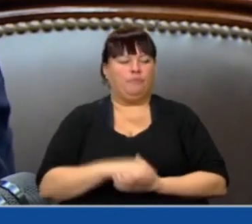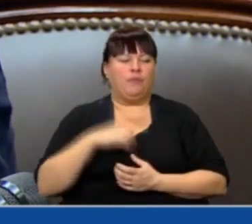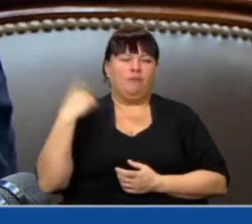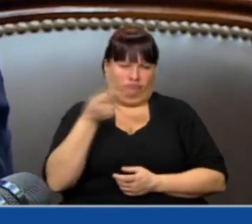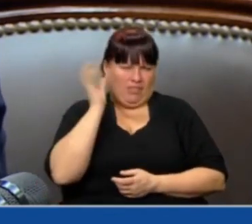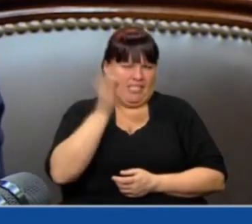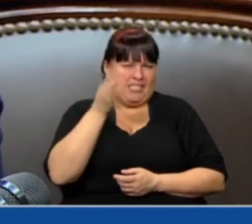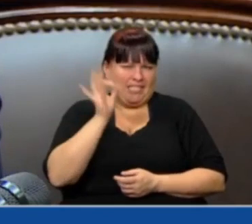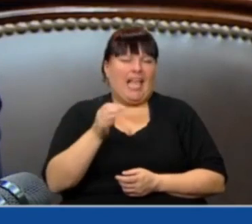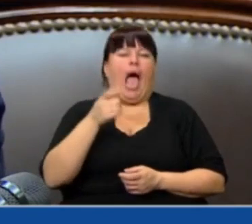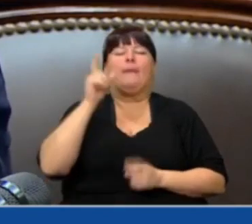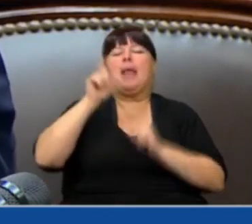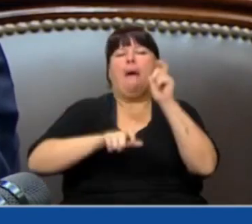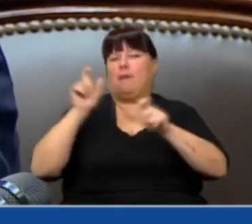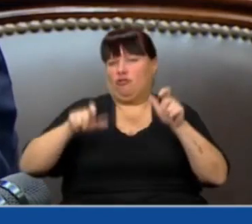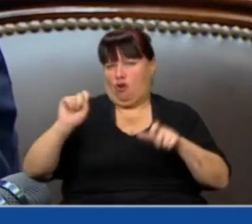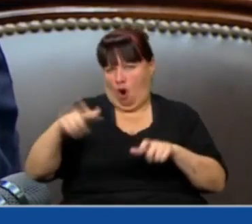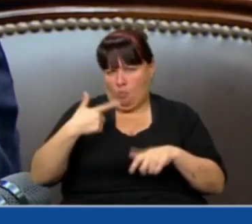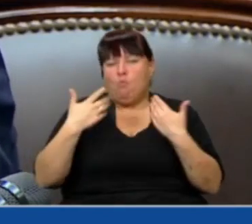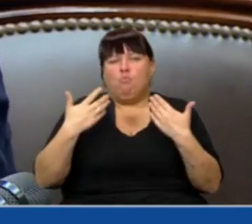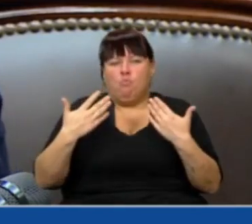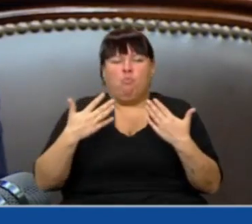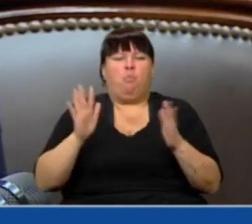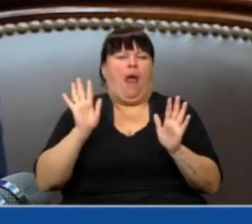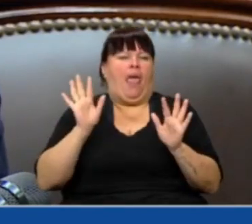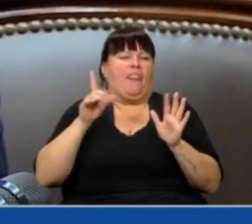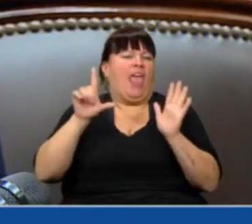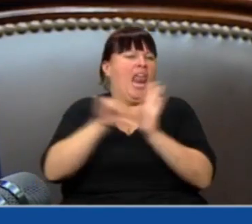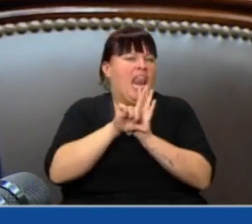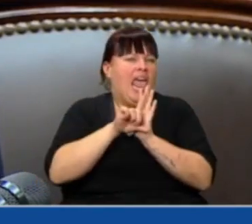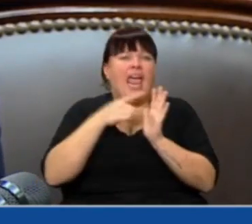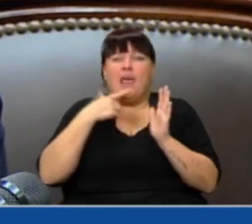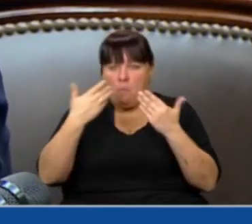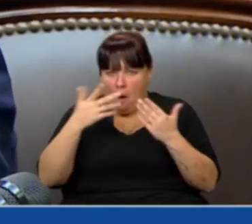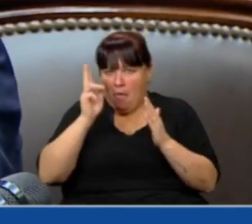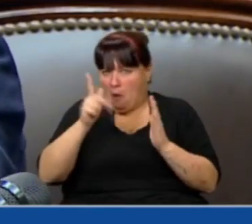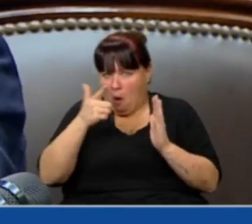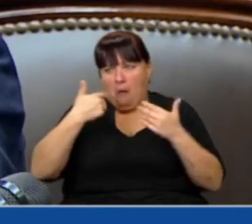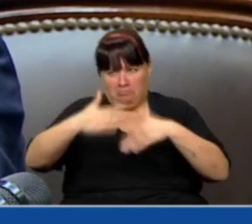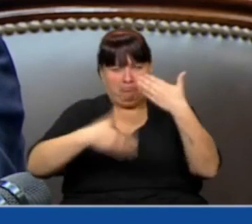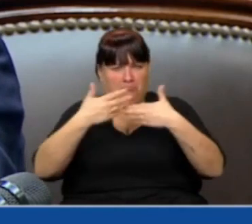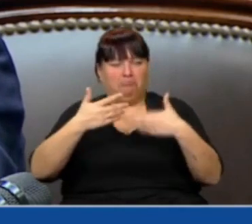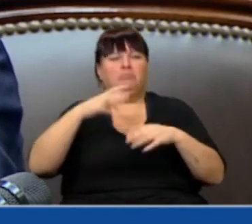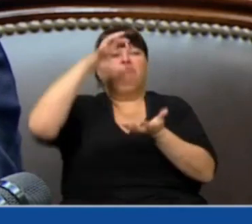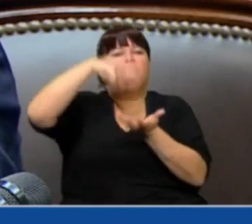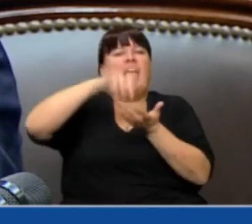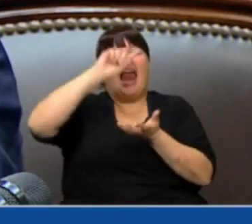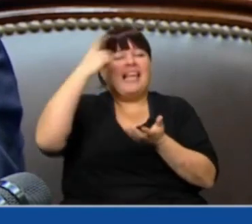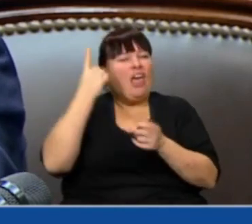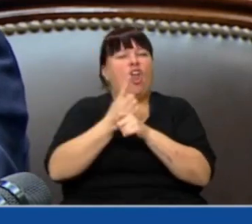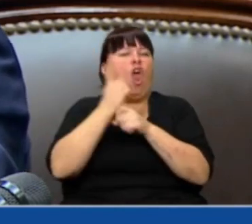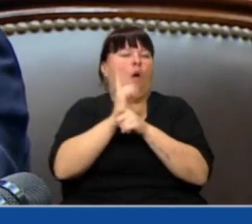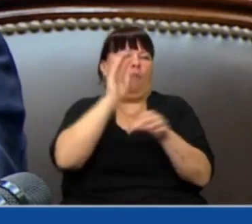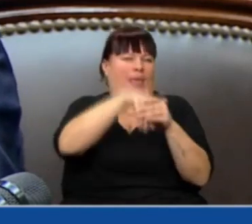holgura que mientras que los civiles pueden hacer todo lo que la ley no prohíba, los organismos estatales no pueden